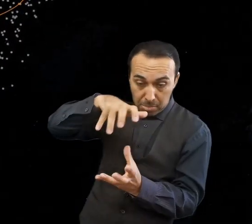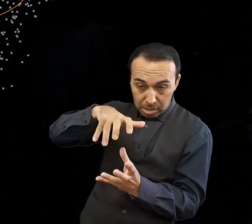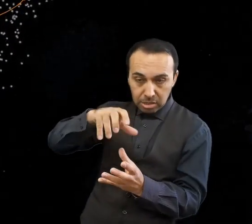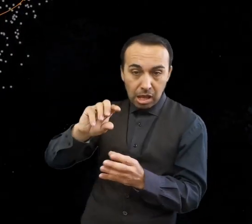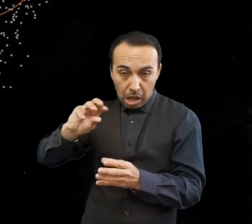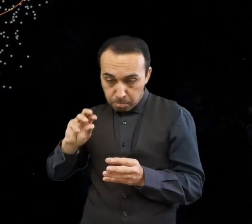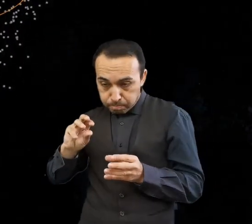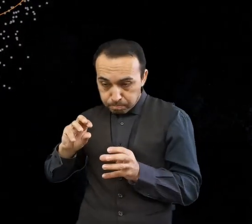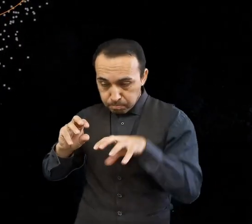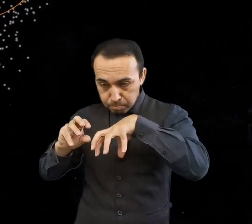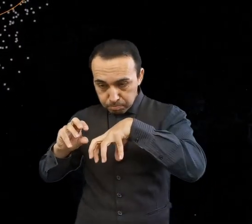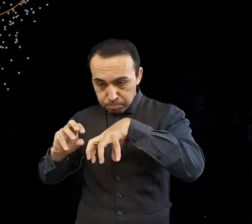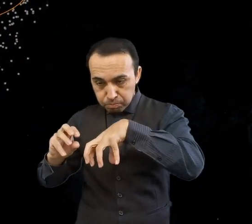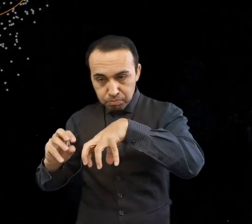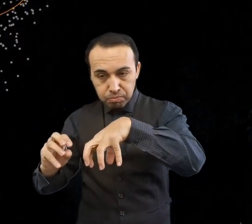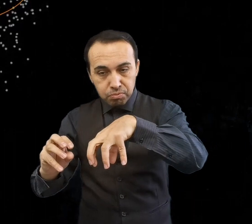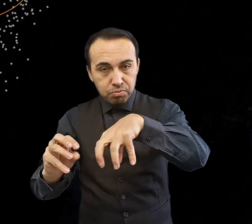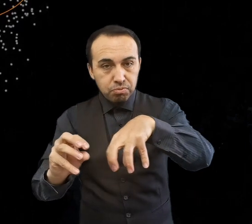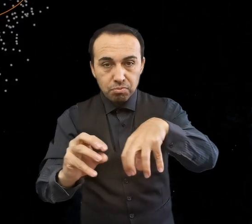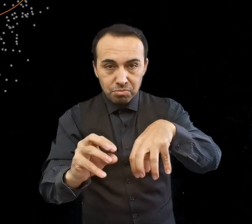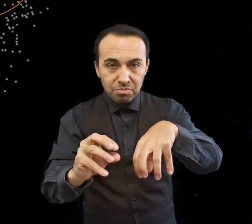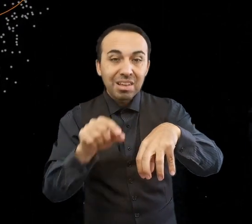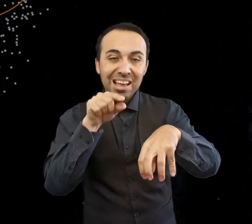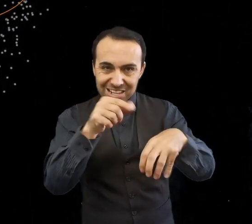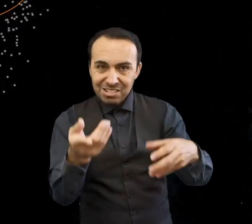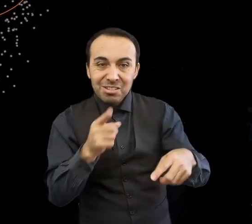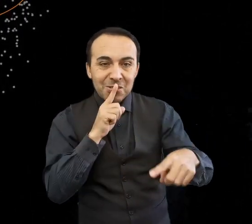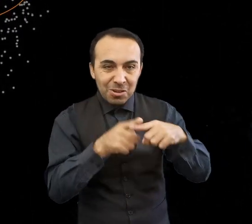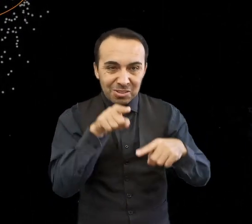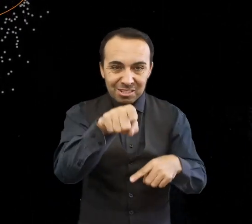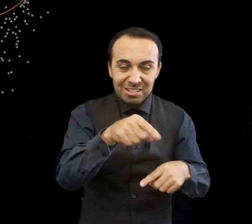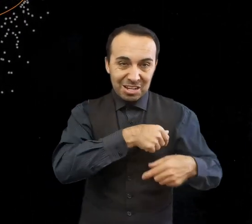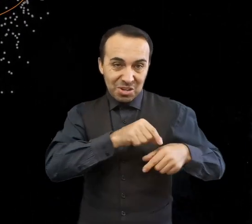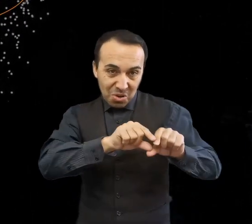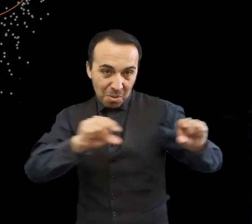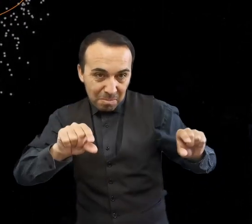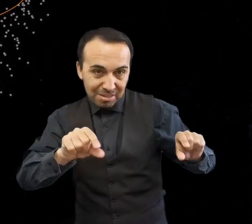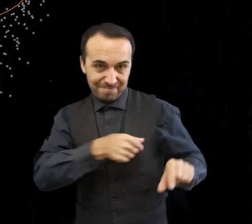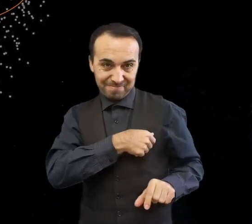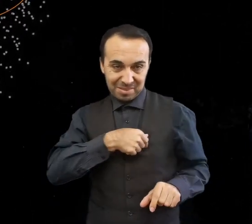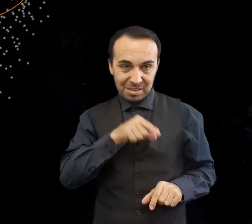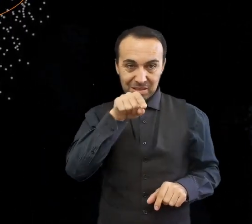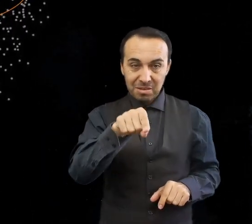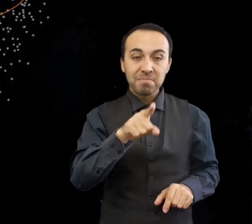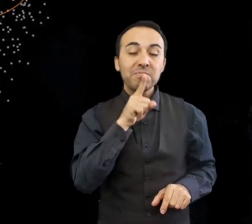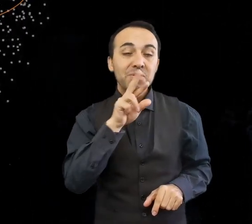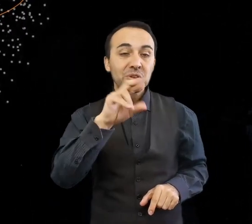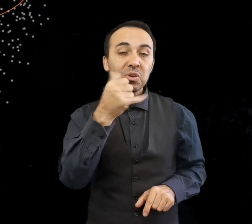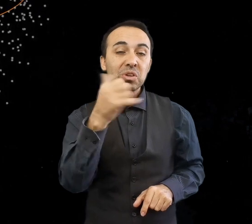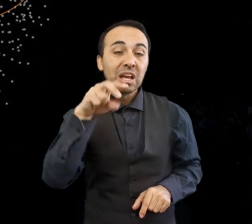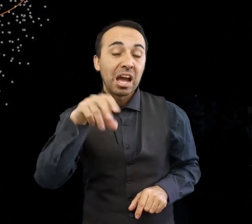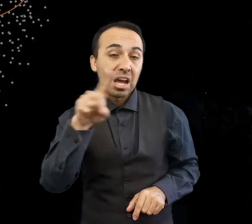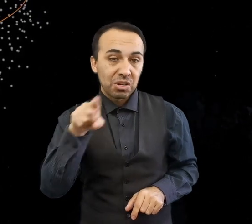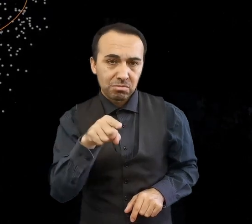A este tipo de asteroides se le conoce como troyano, asociado a planetas, pero que no colisionan con ellos porque orbitan en torno a lugares